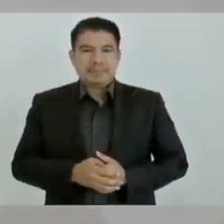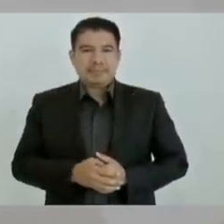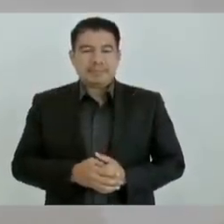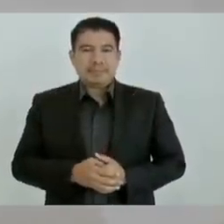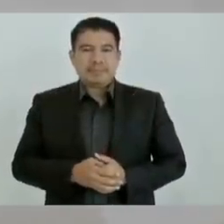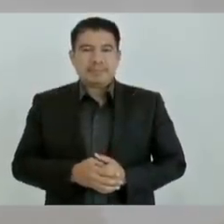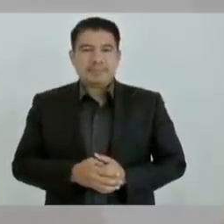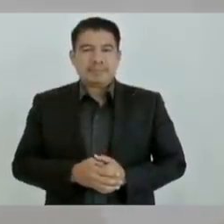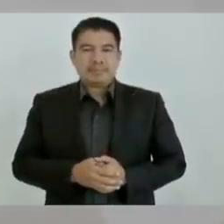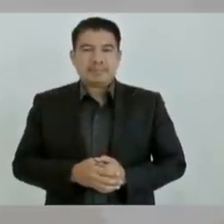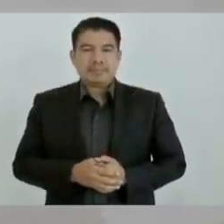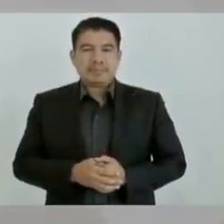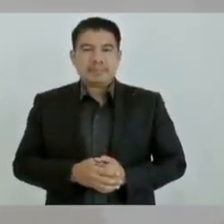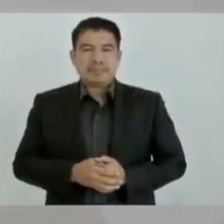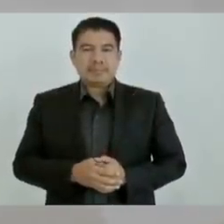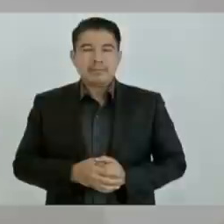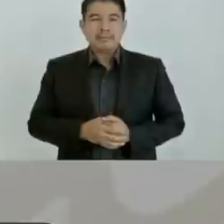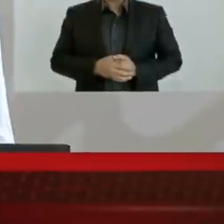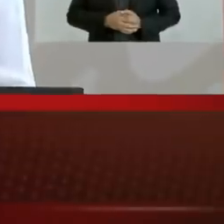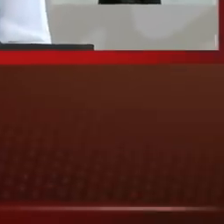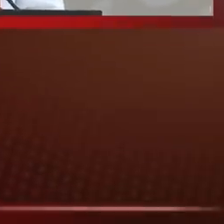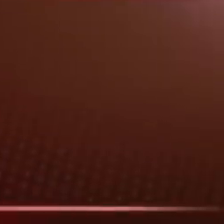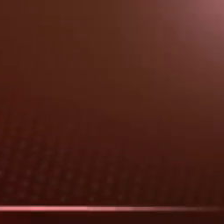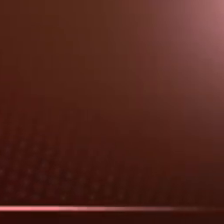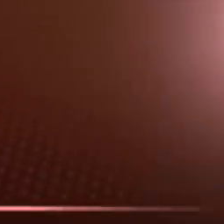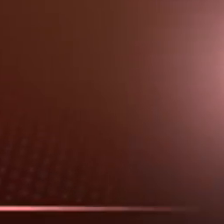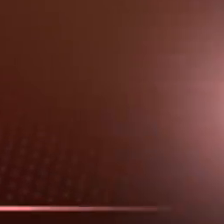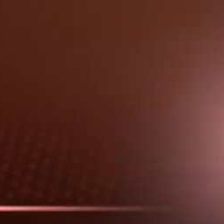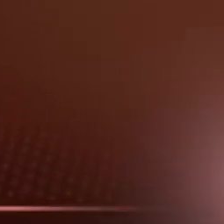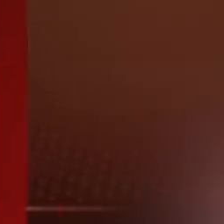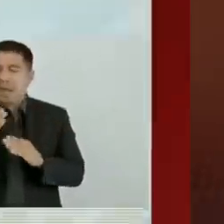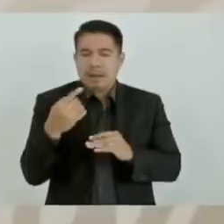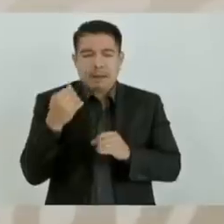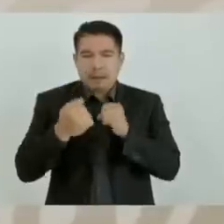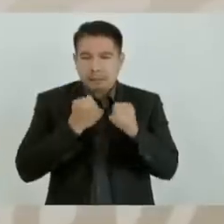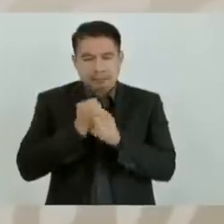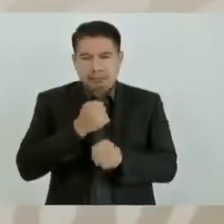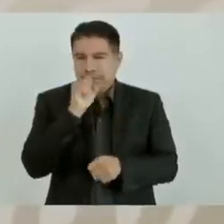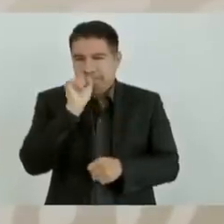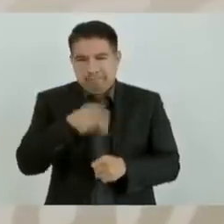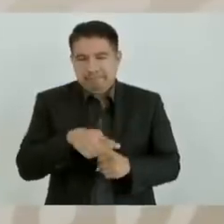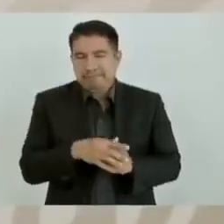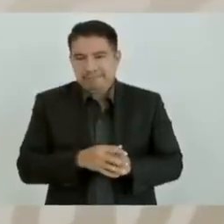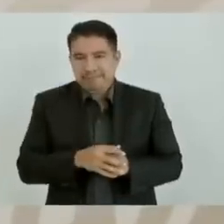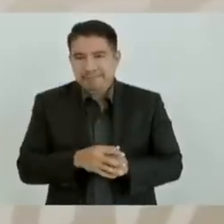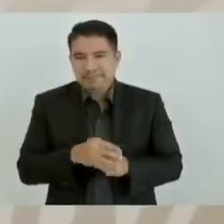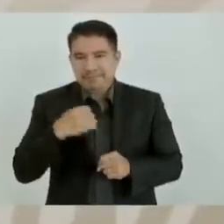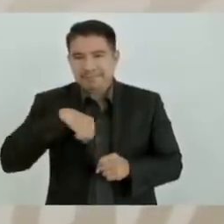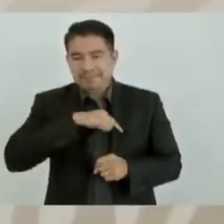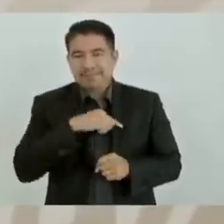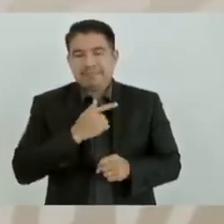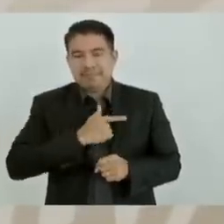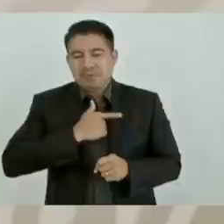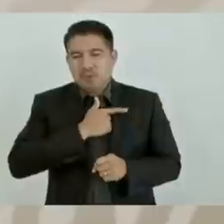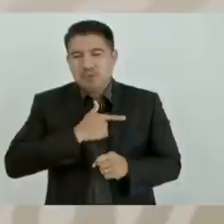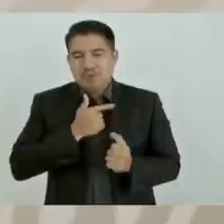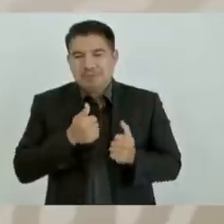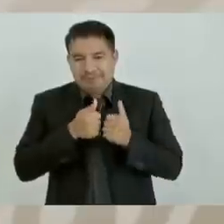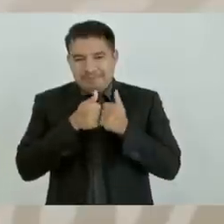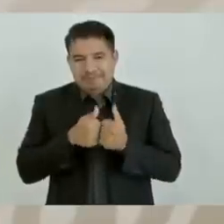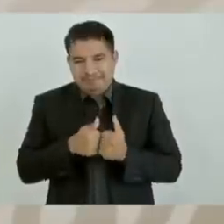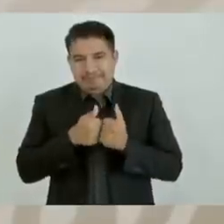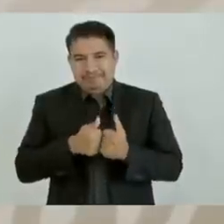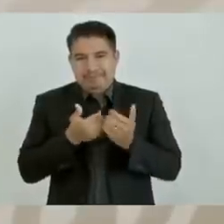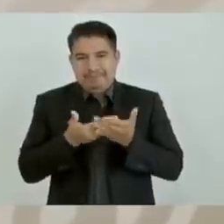Estamos llevando a cabo una gira, por eso me da mucho gusto estar aquí también